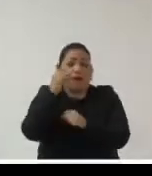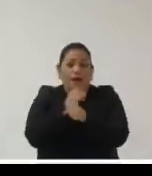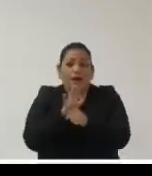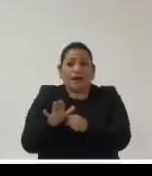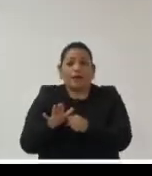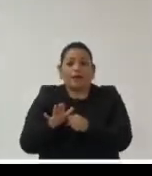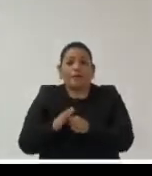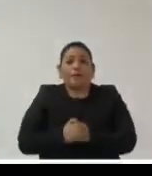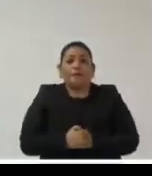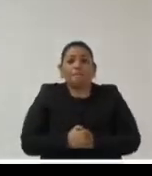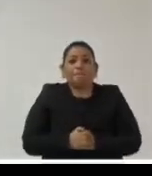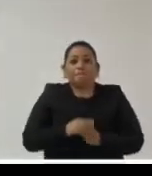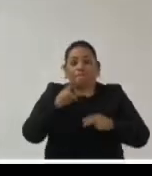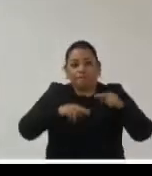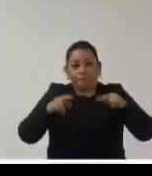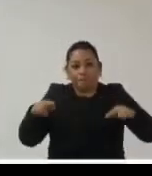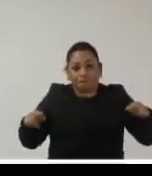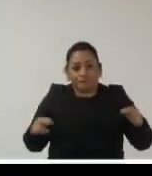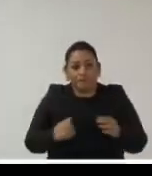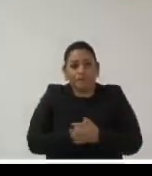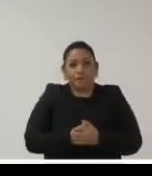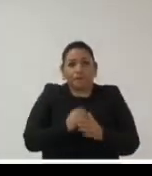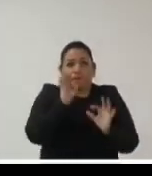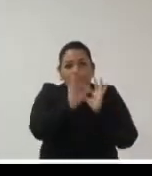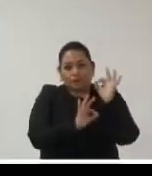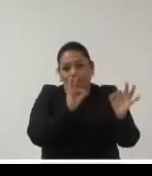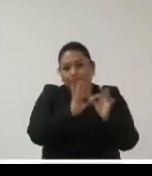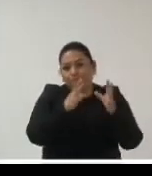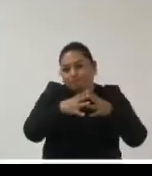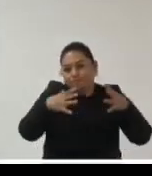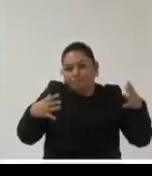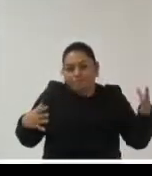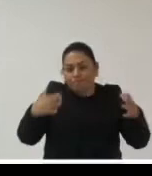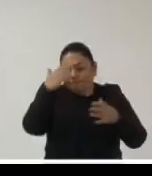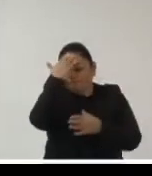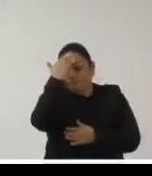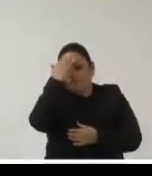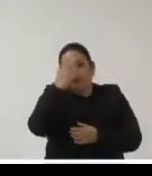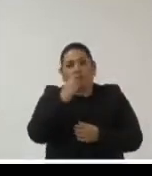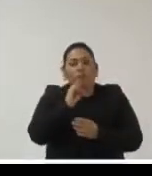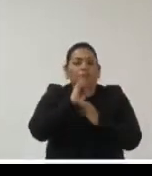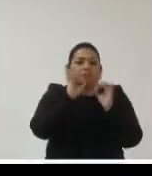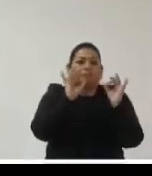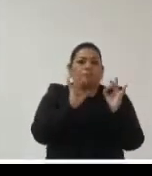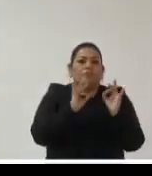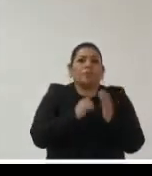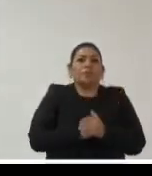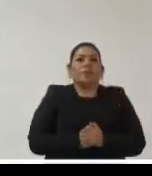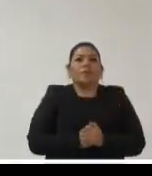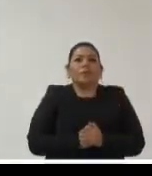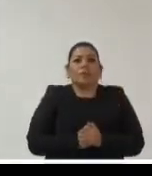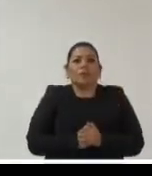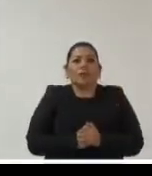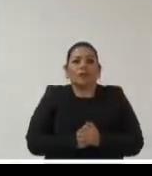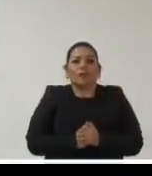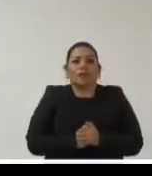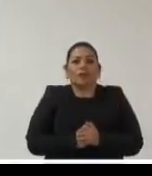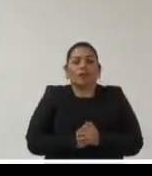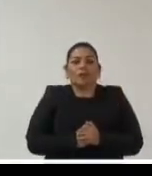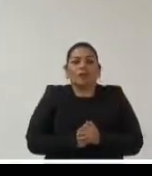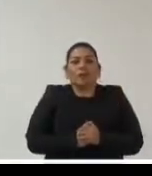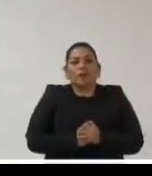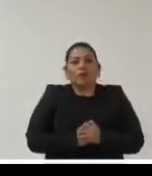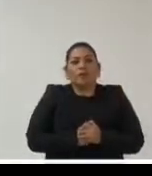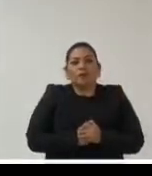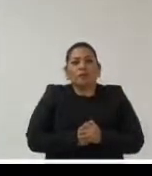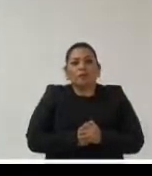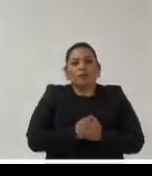mencionado Daniel de manera muy completa amplia y como siempre brillante la preservación digital la preservación digital